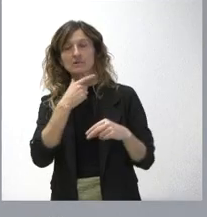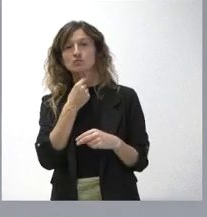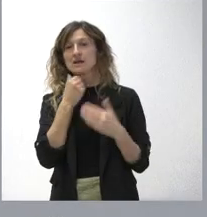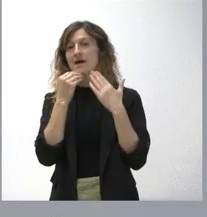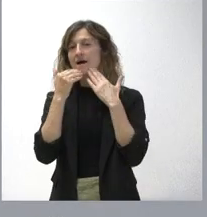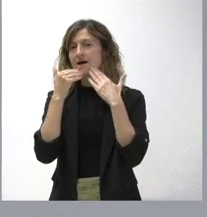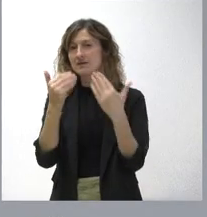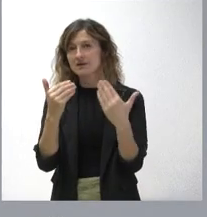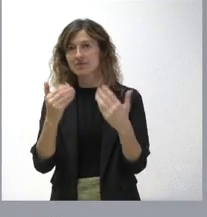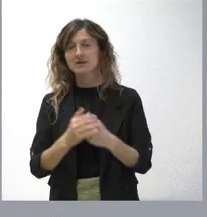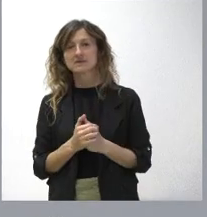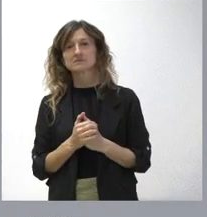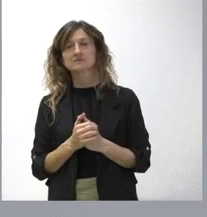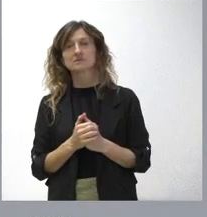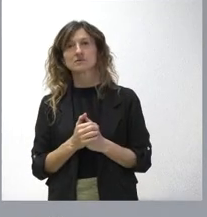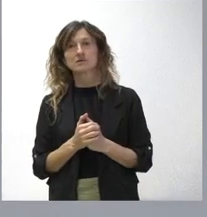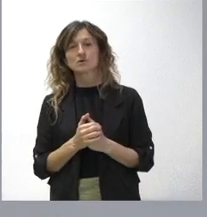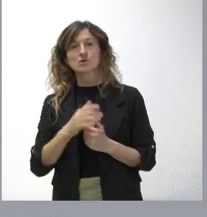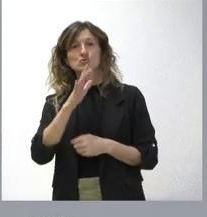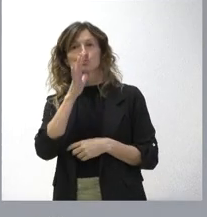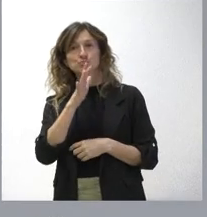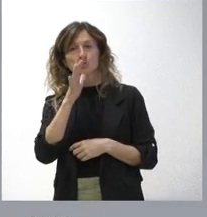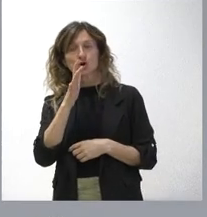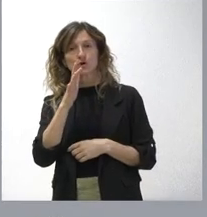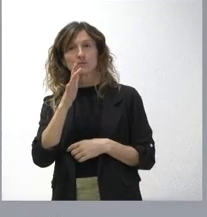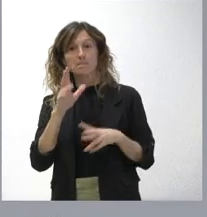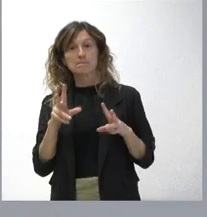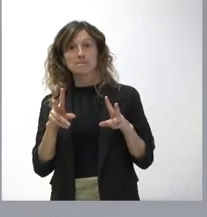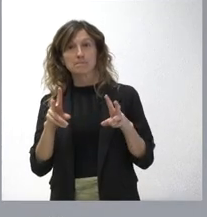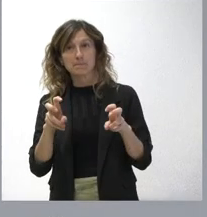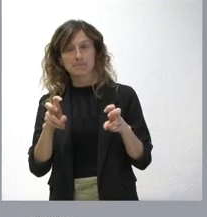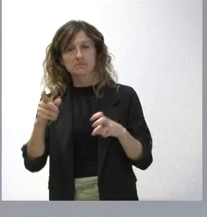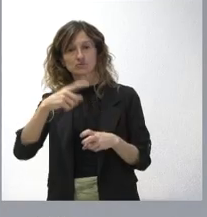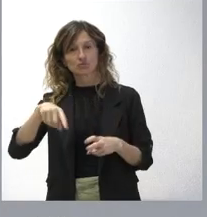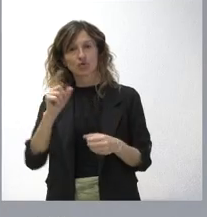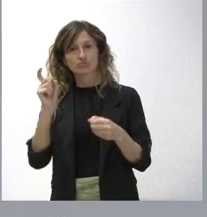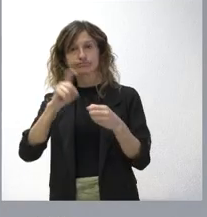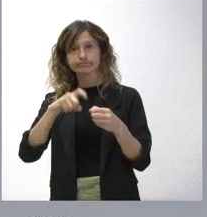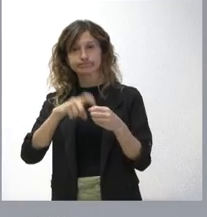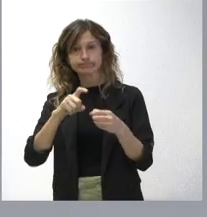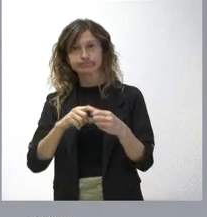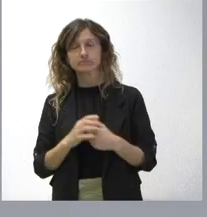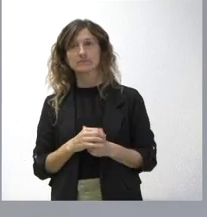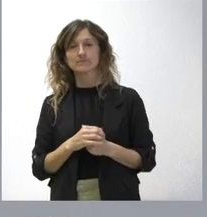la predisposición que hemos tenido previamente antes de